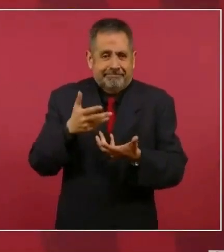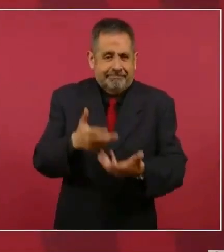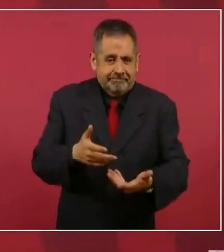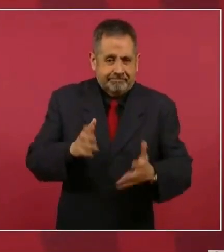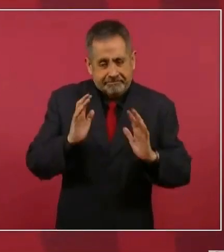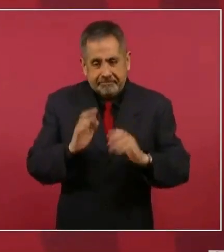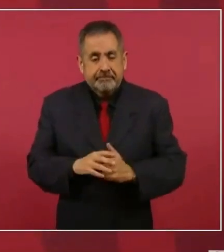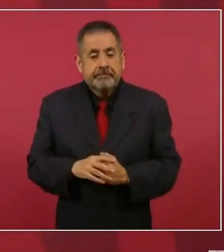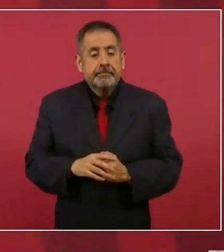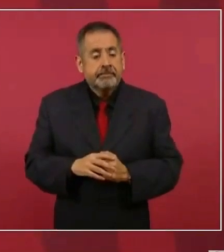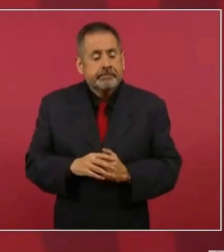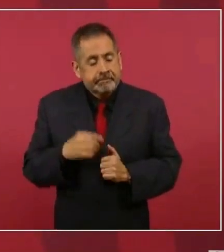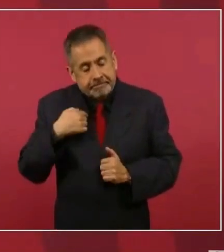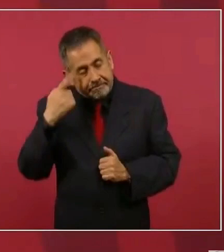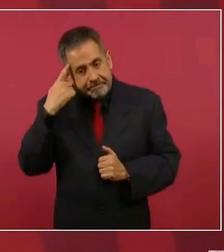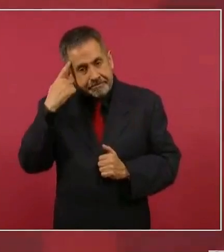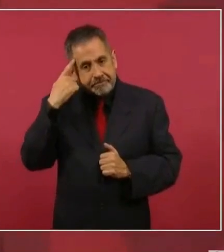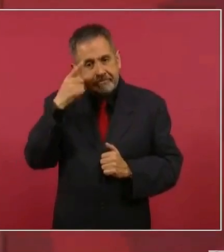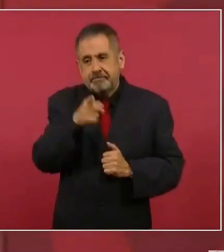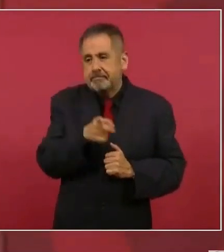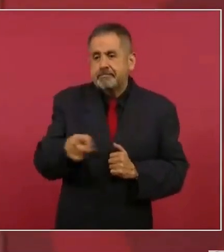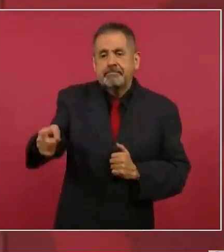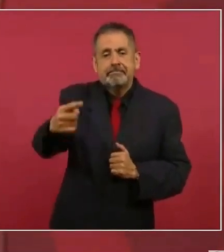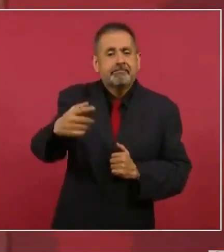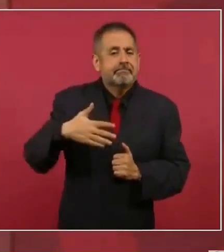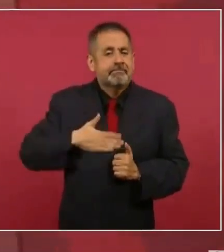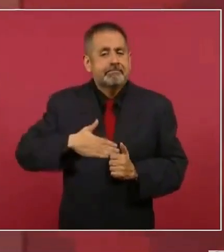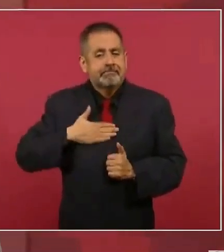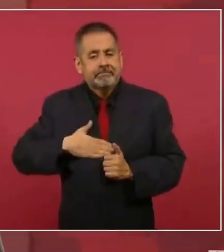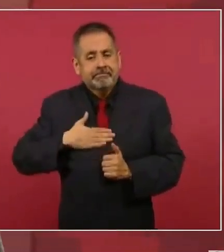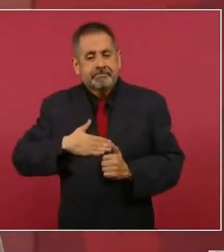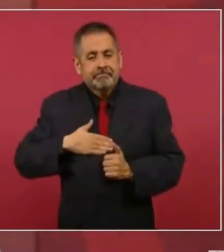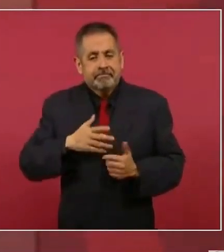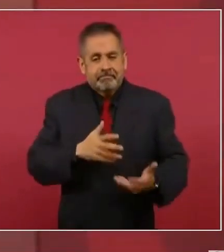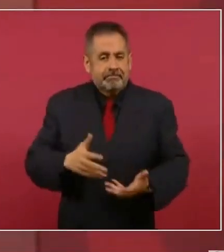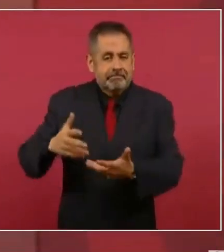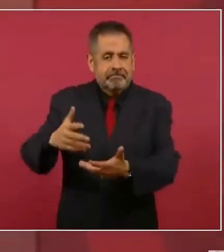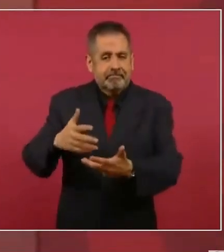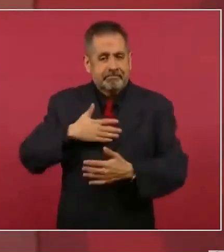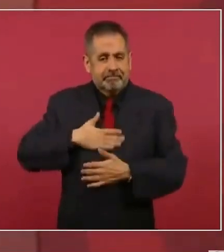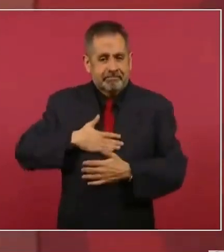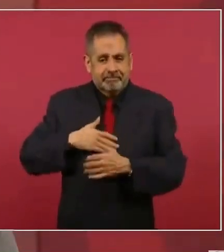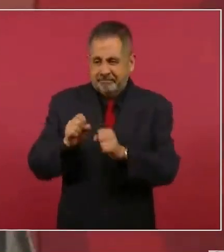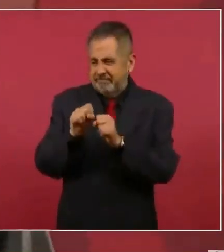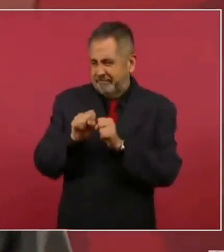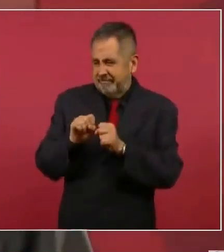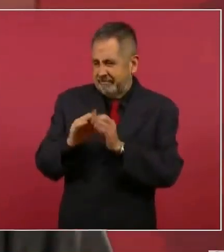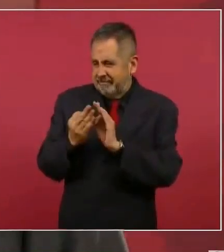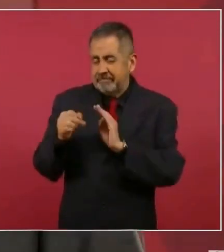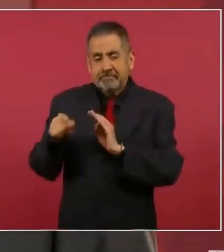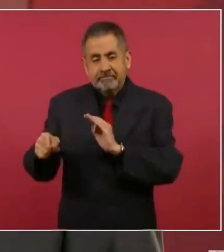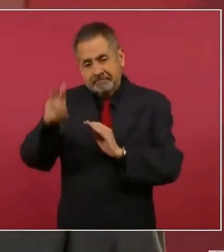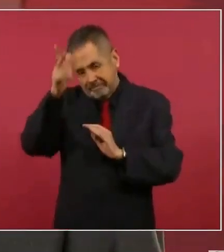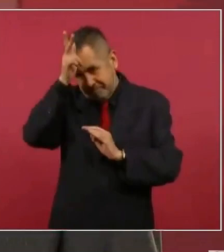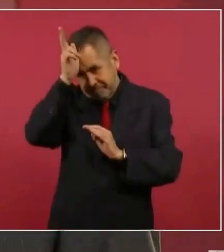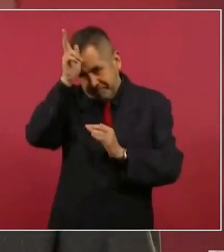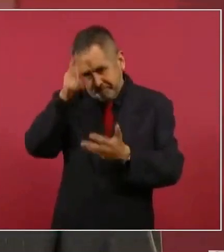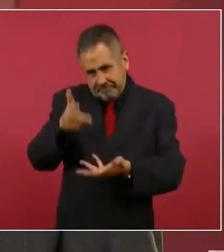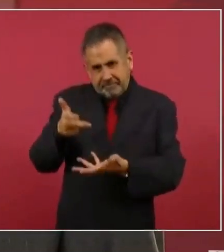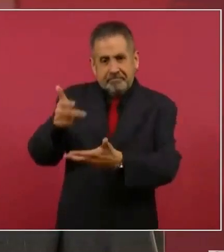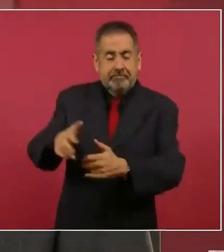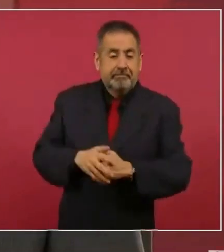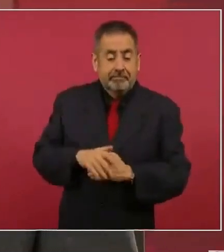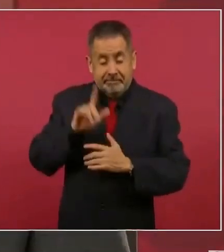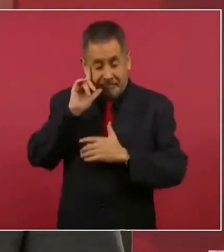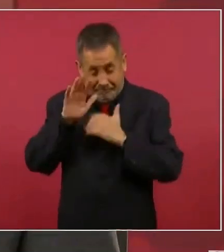Y lo puse en el baño de la sala, y a